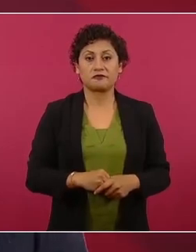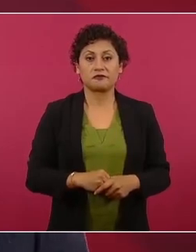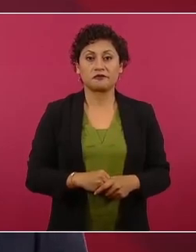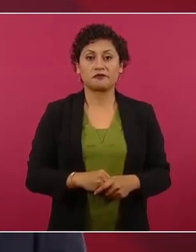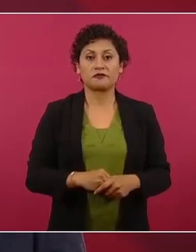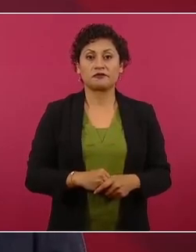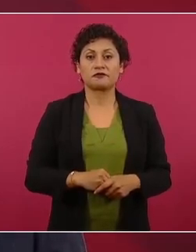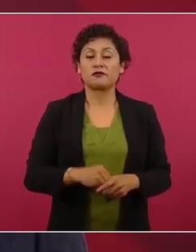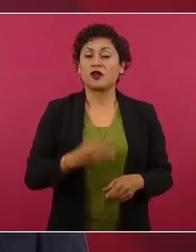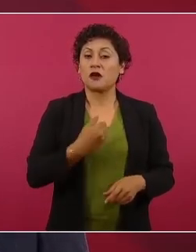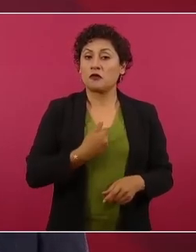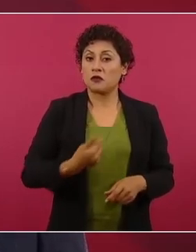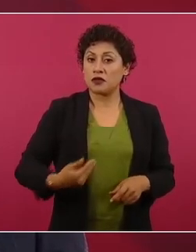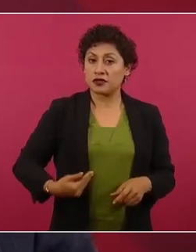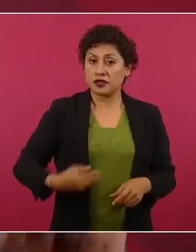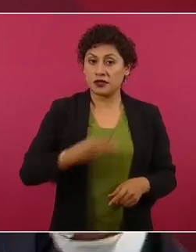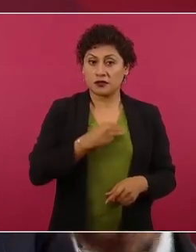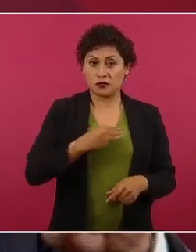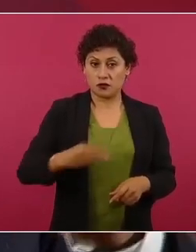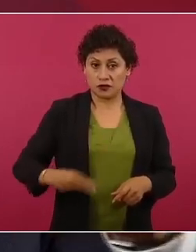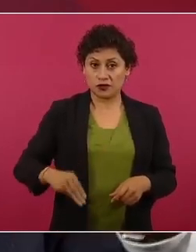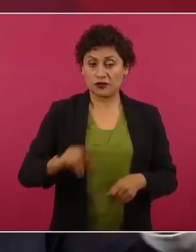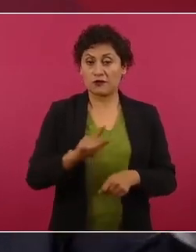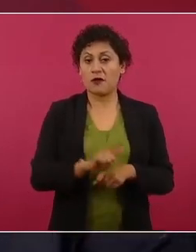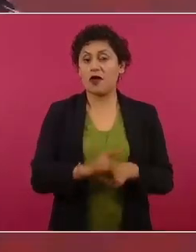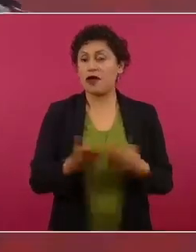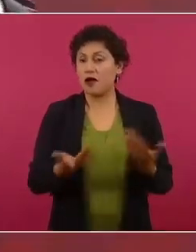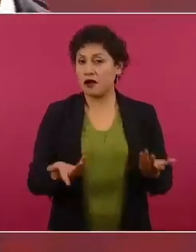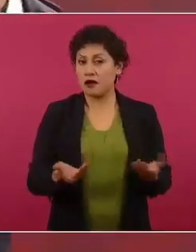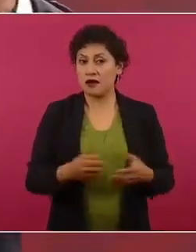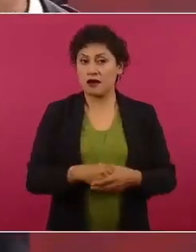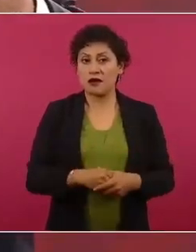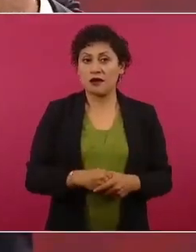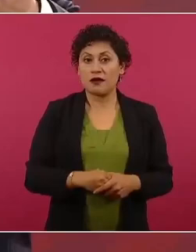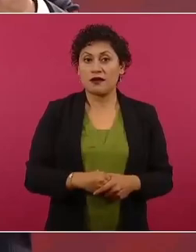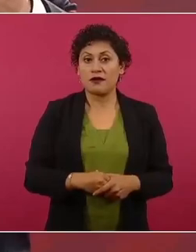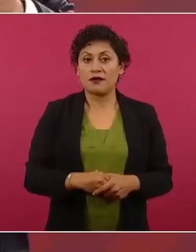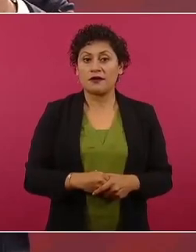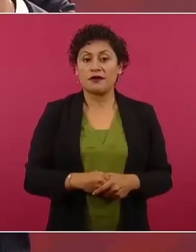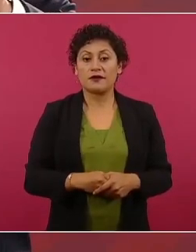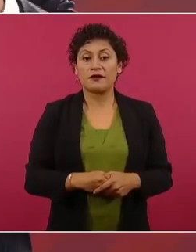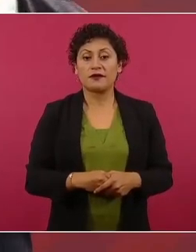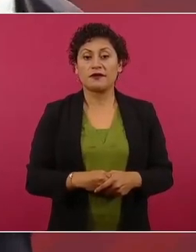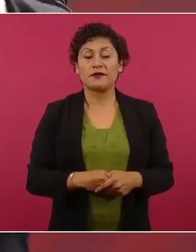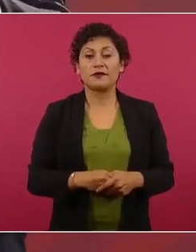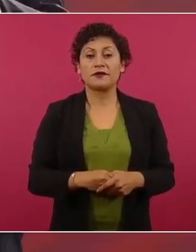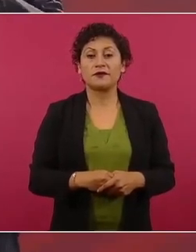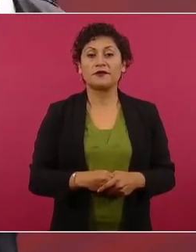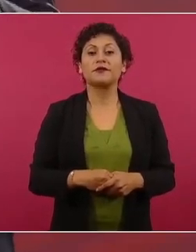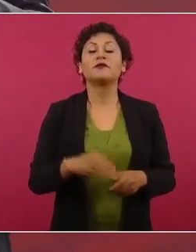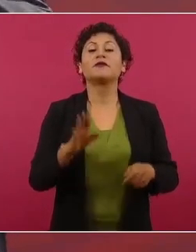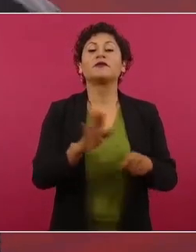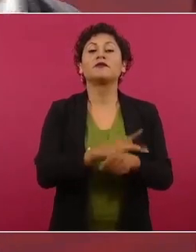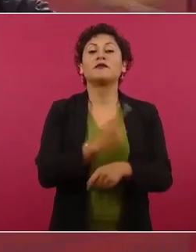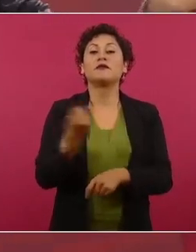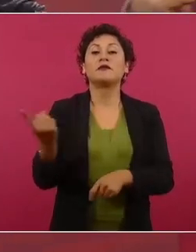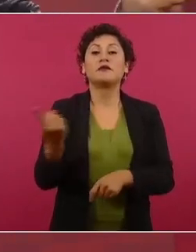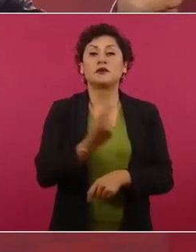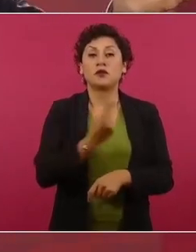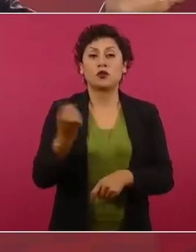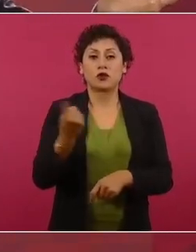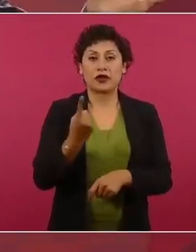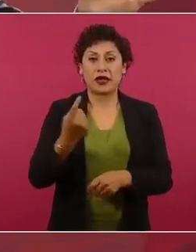presidentes municipales porque los encarcelan, los jueces los